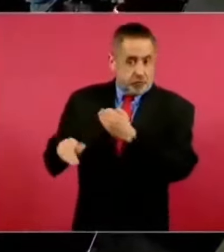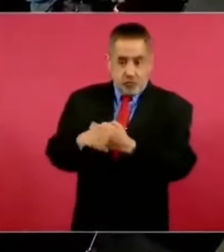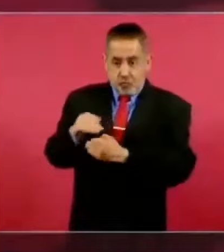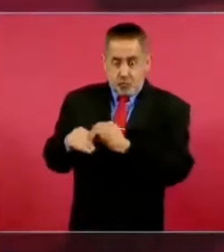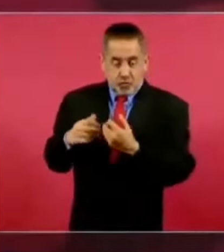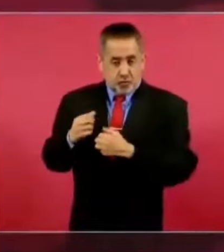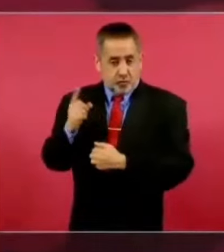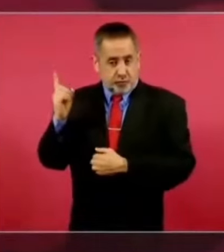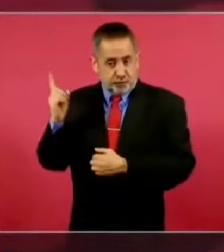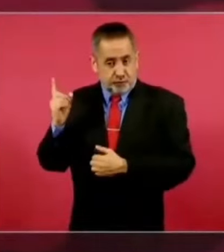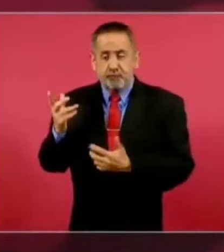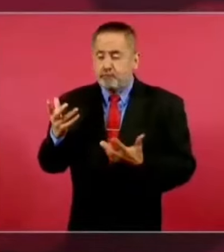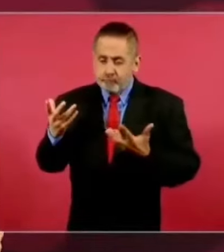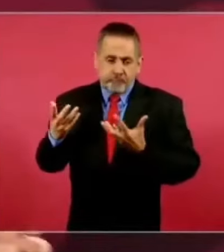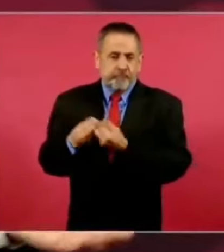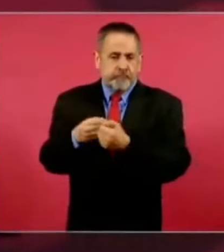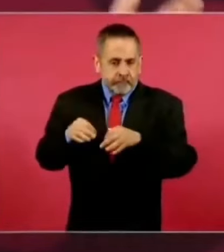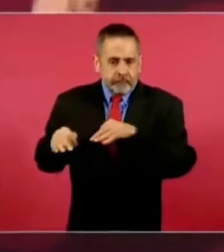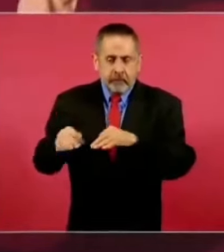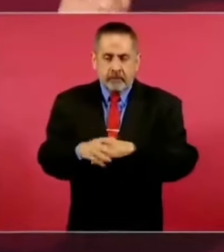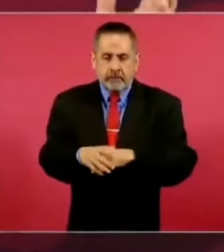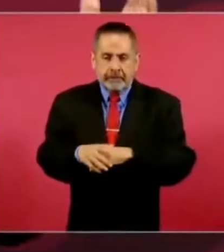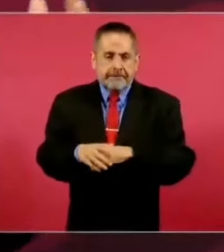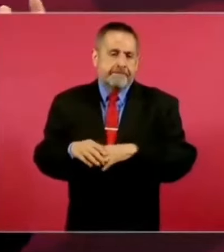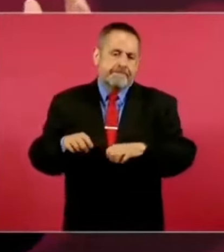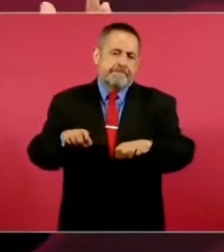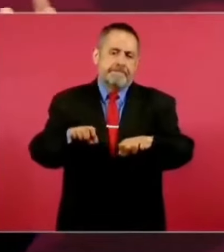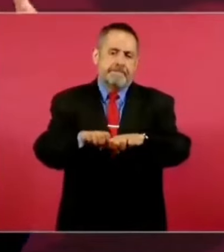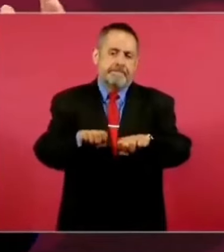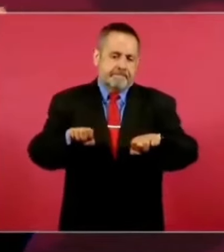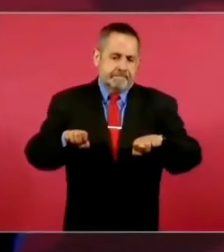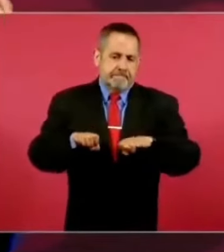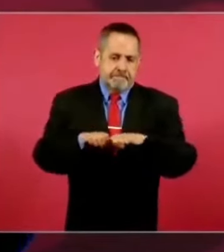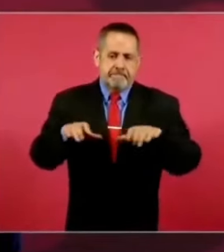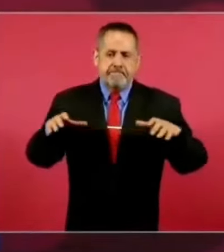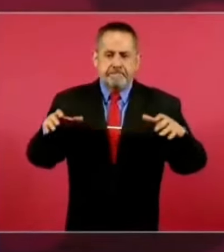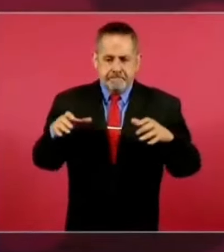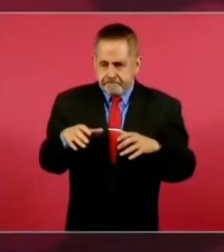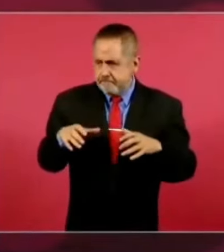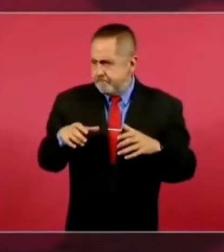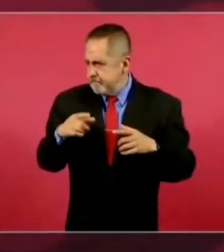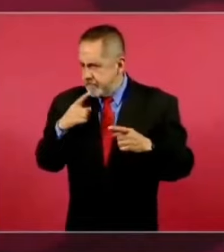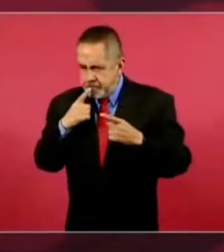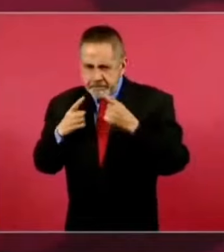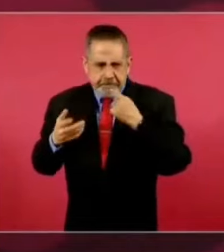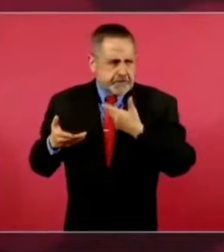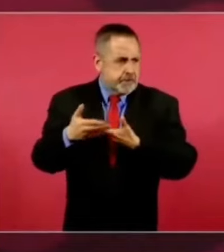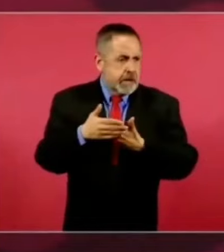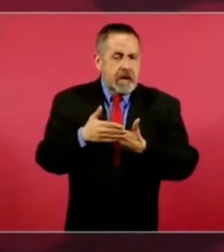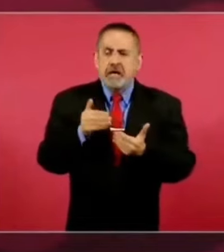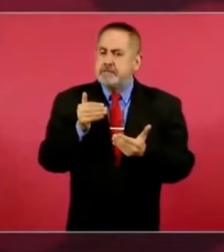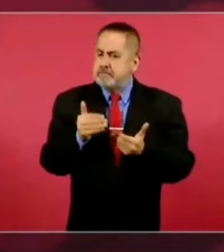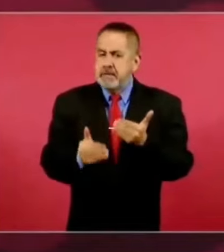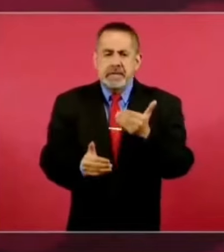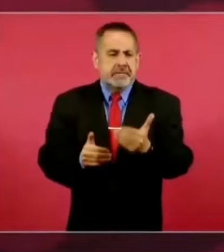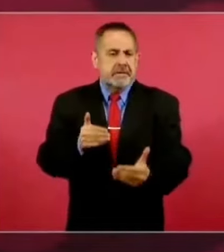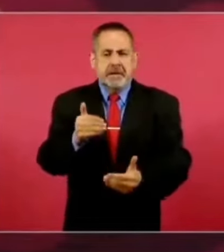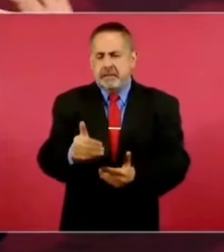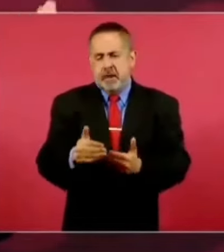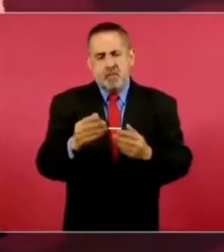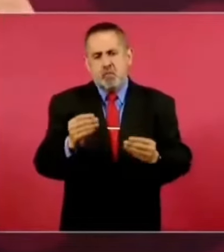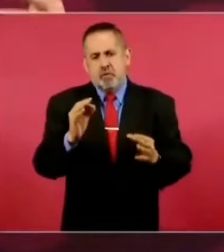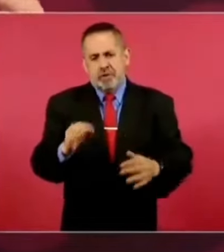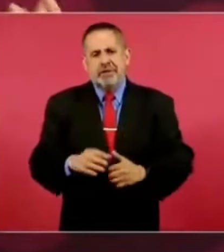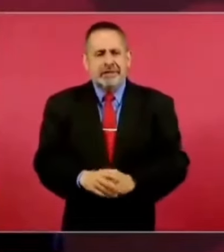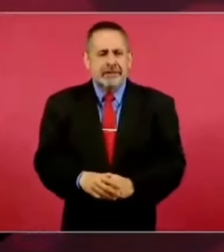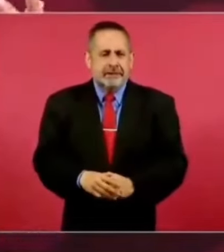es un equipo y así hemos avanzado mucho. Como